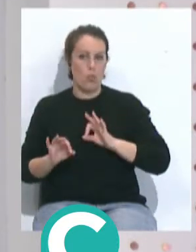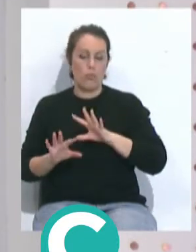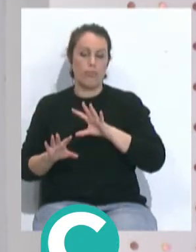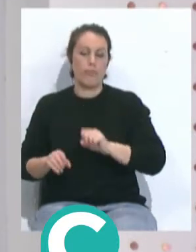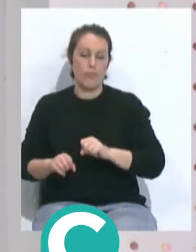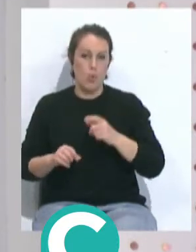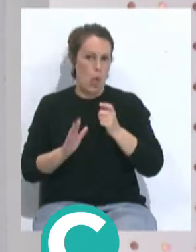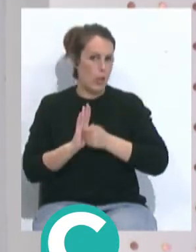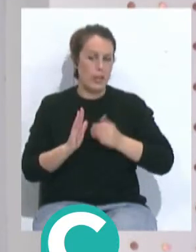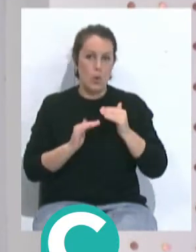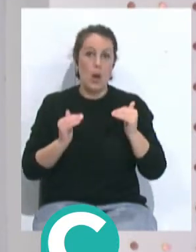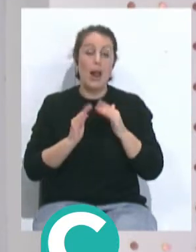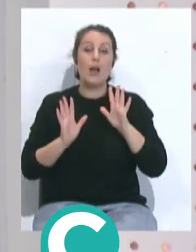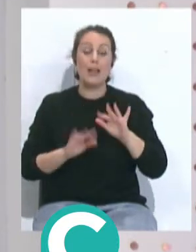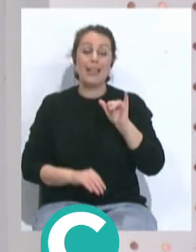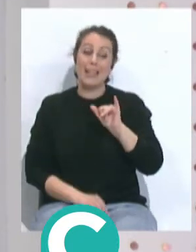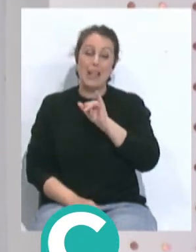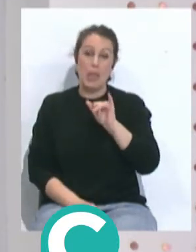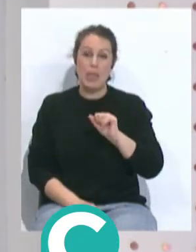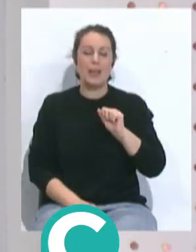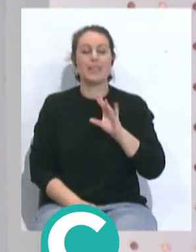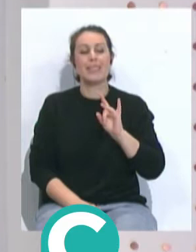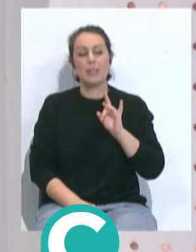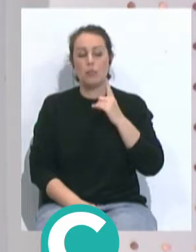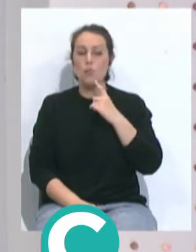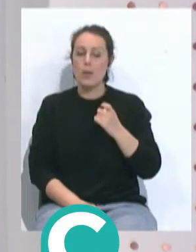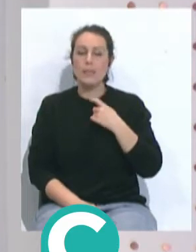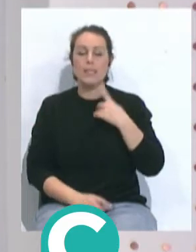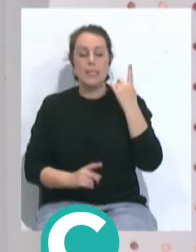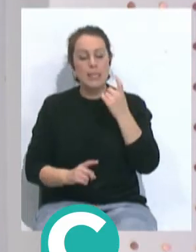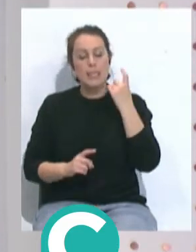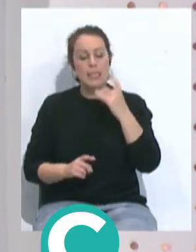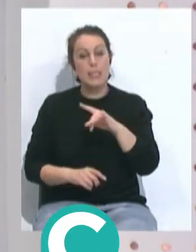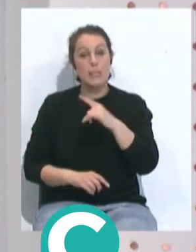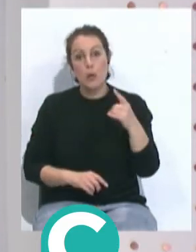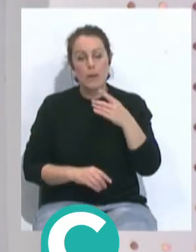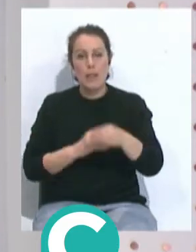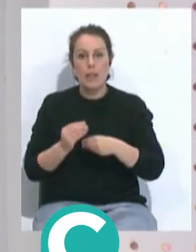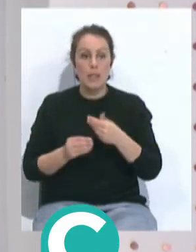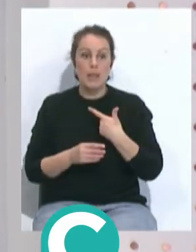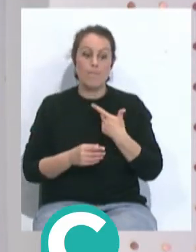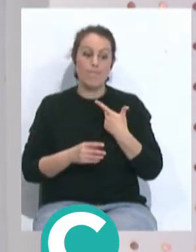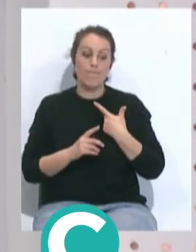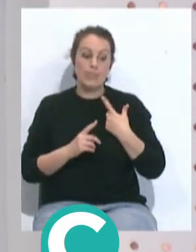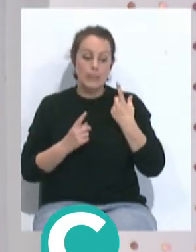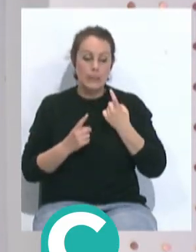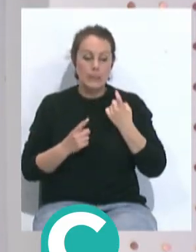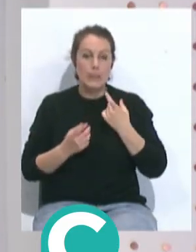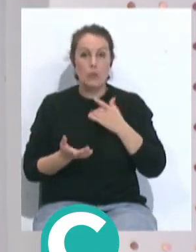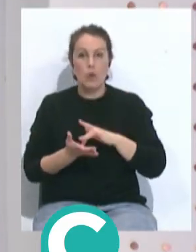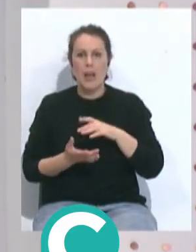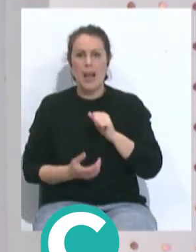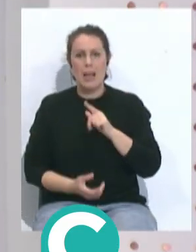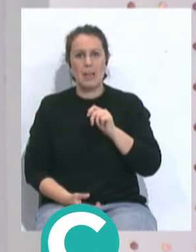condiciones. Quizá ahora a Isaac sí que le ha pesado un poco todo ese sobreesfuerzo que tuvo que hacer forzando cuando Carlos no estaba